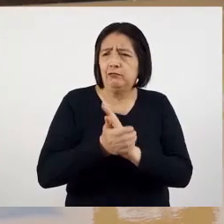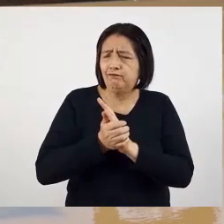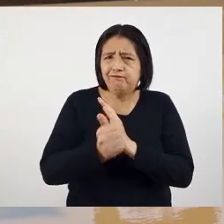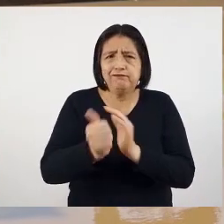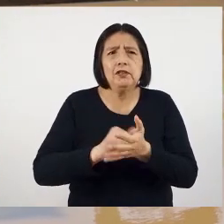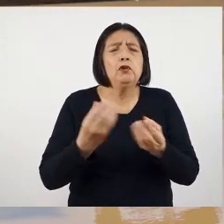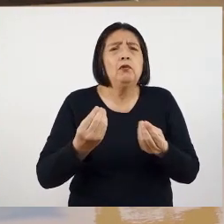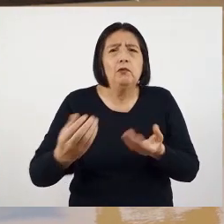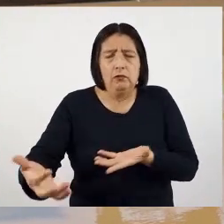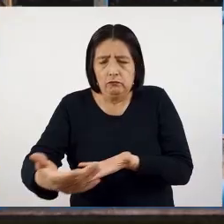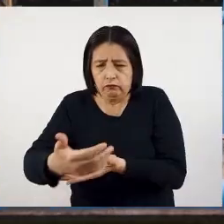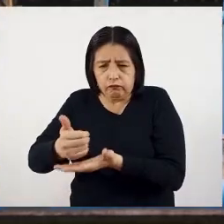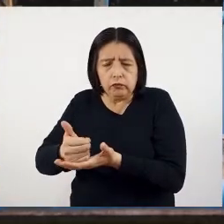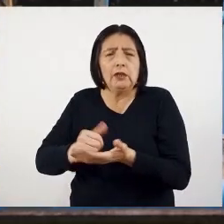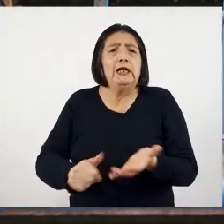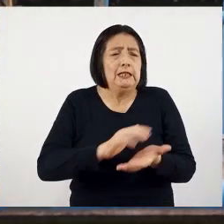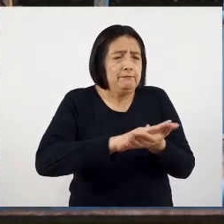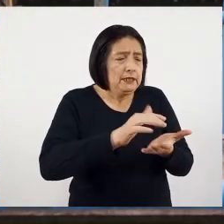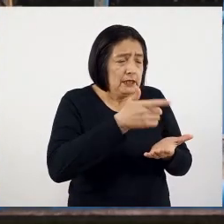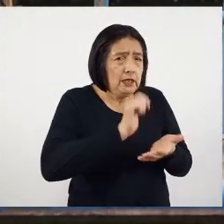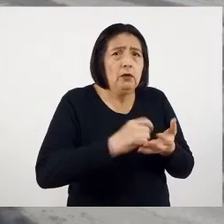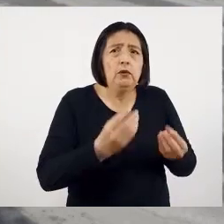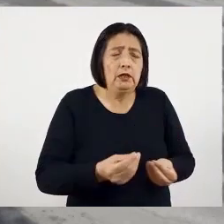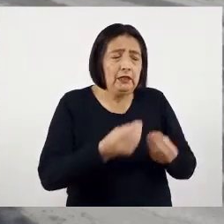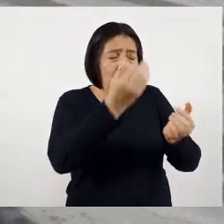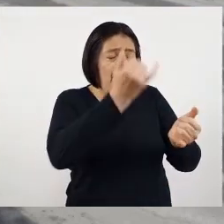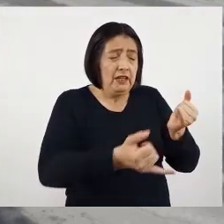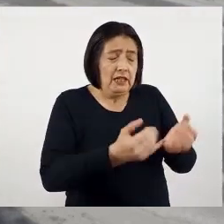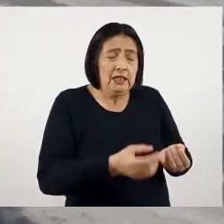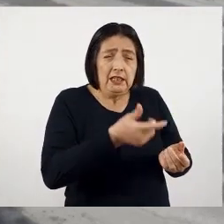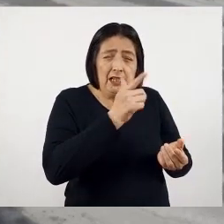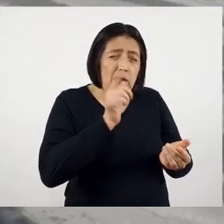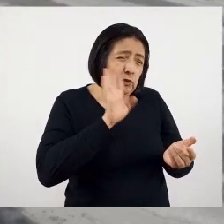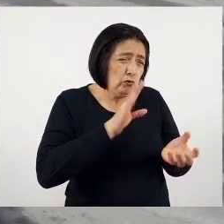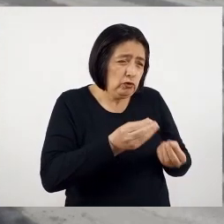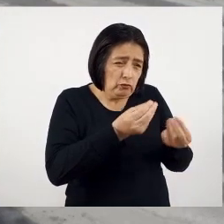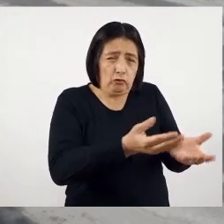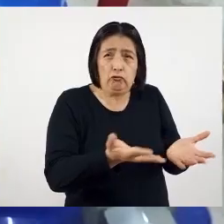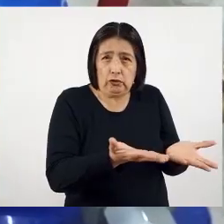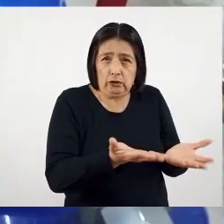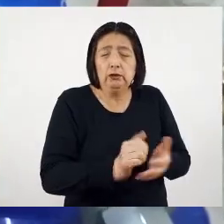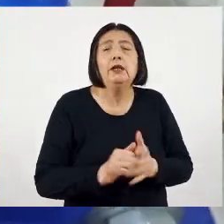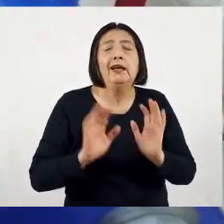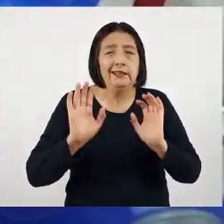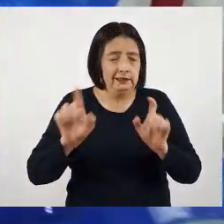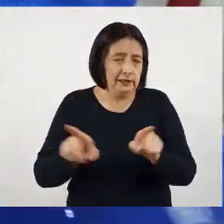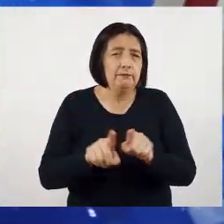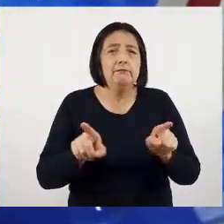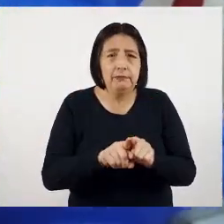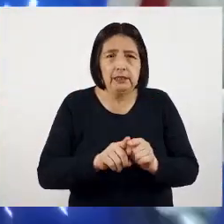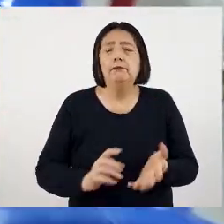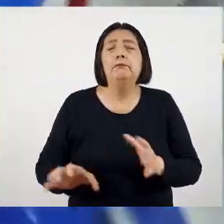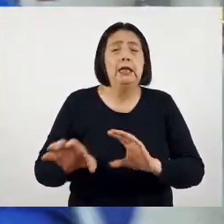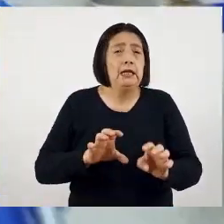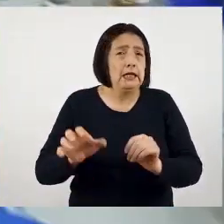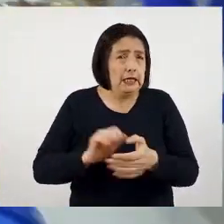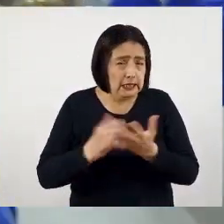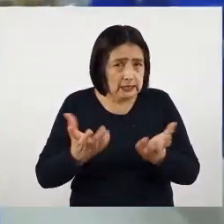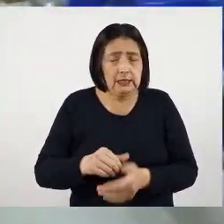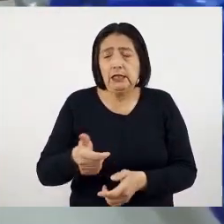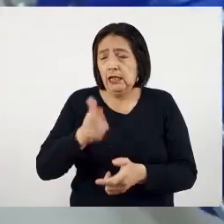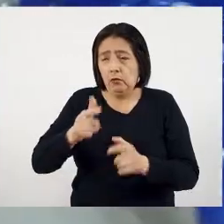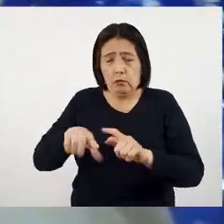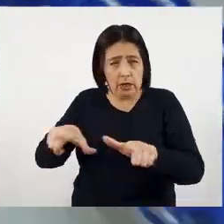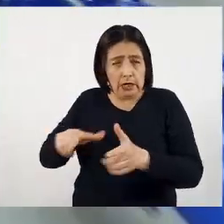en recolección, tratamiento y disposición final de aguas residuales, así como para la producción y